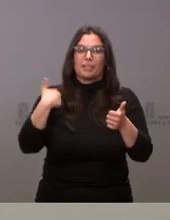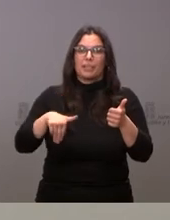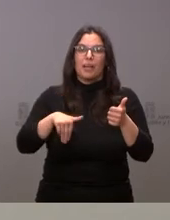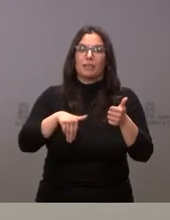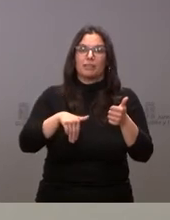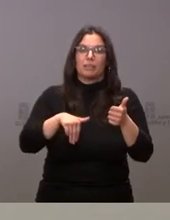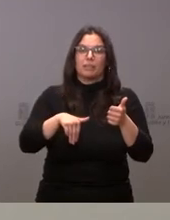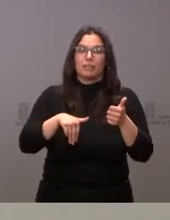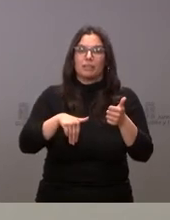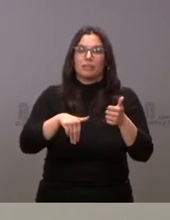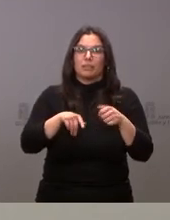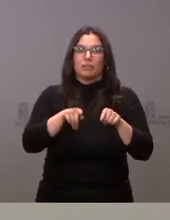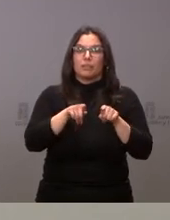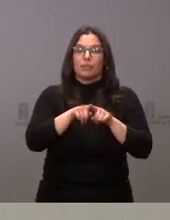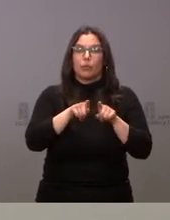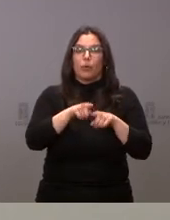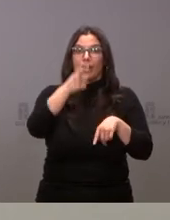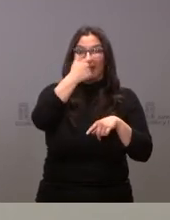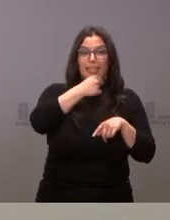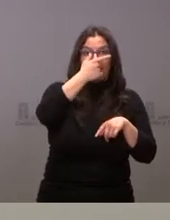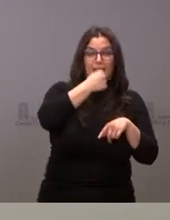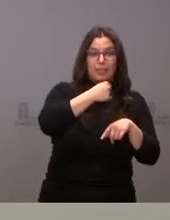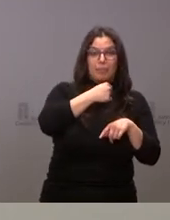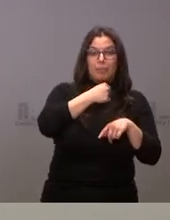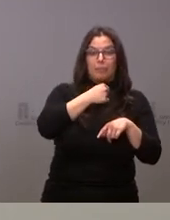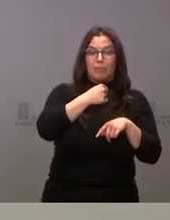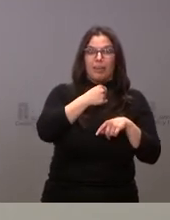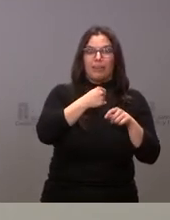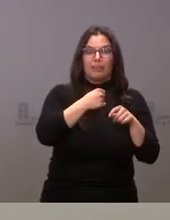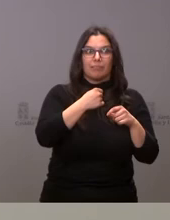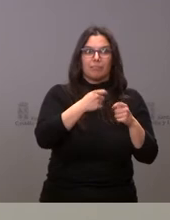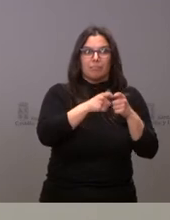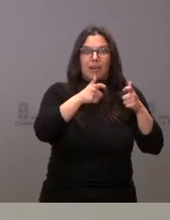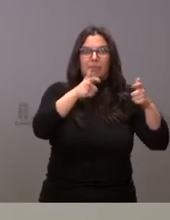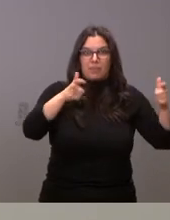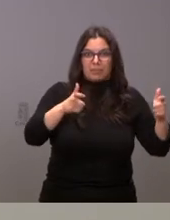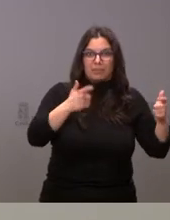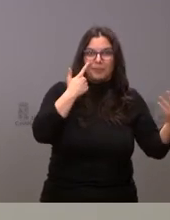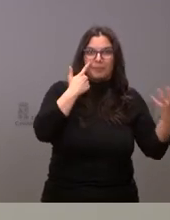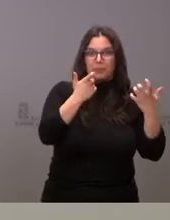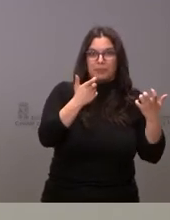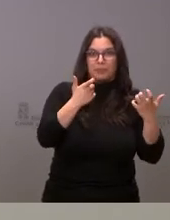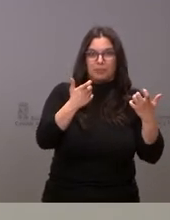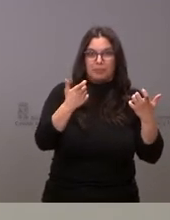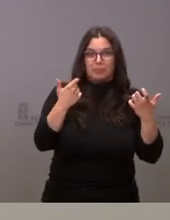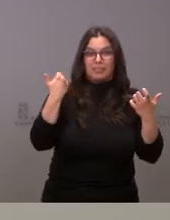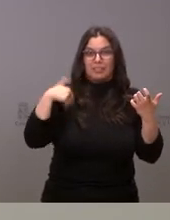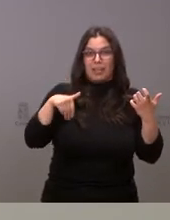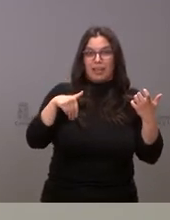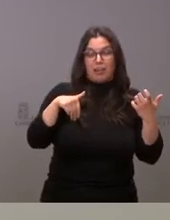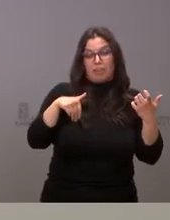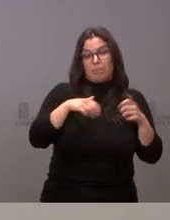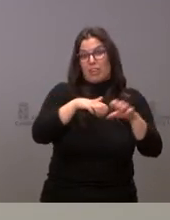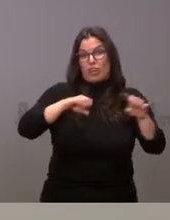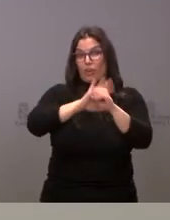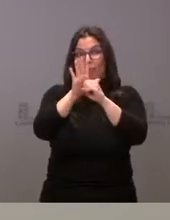de la gripe que comience a ser ya significativa y notoria esto es algo que no habíamos vivido durante la mayor parte